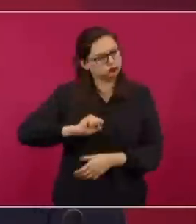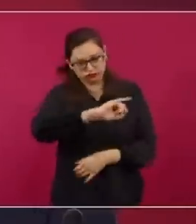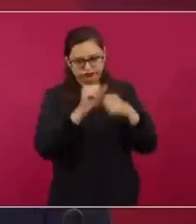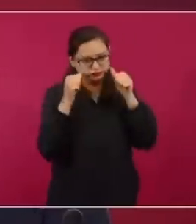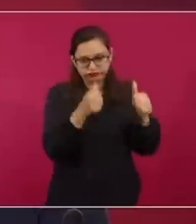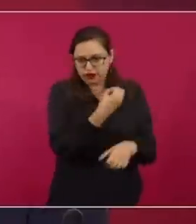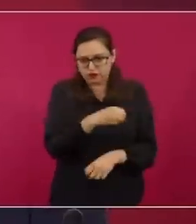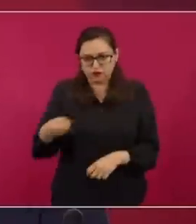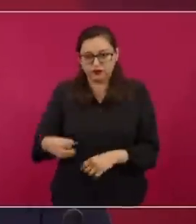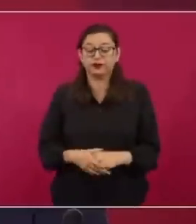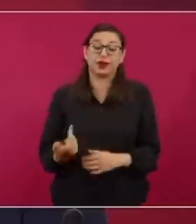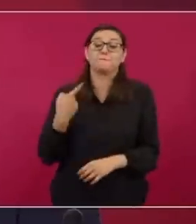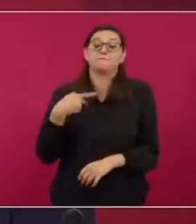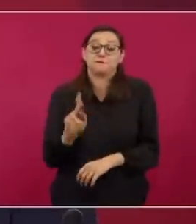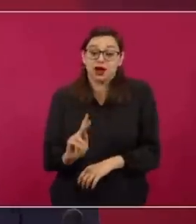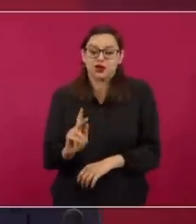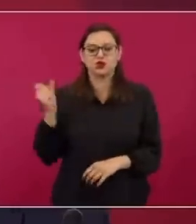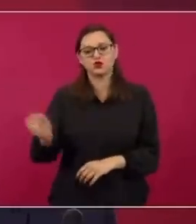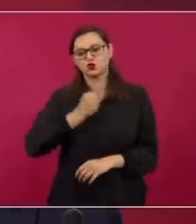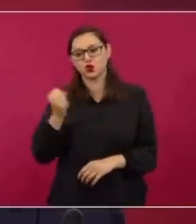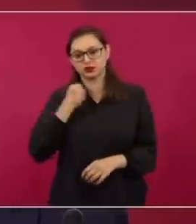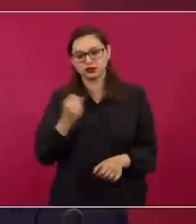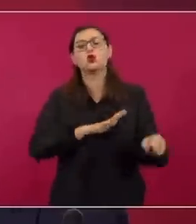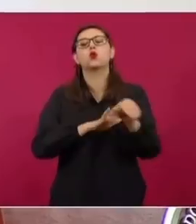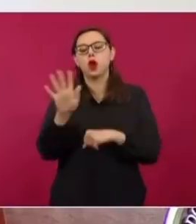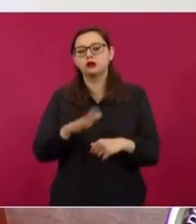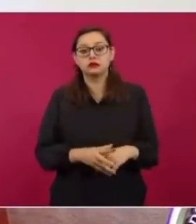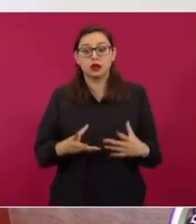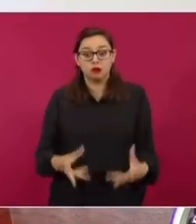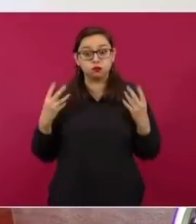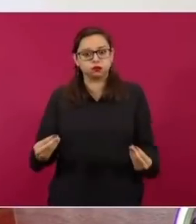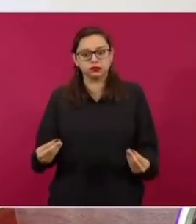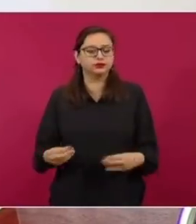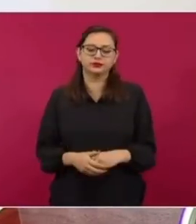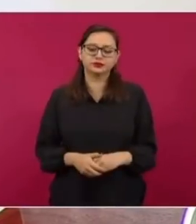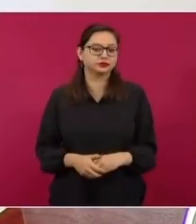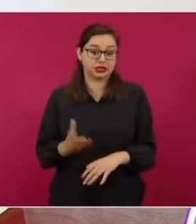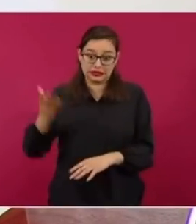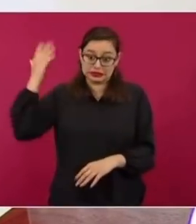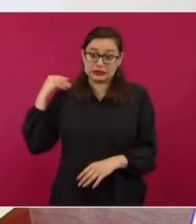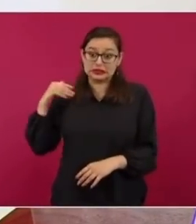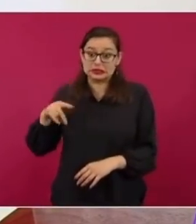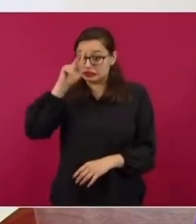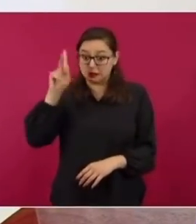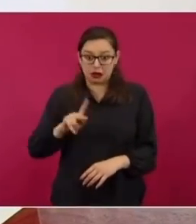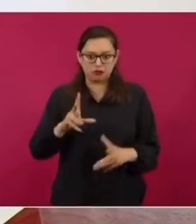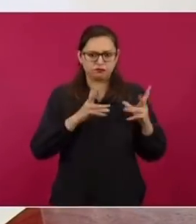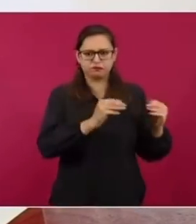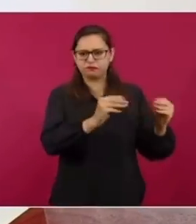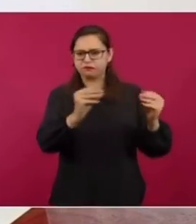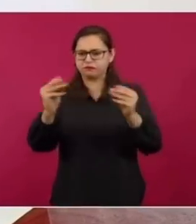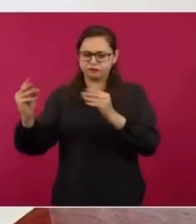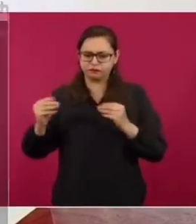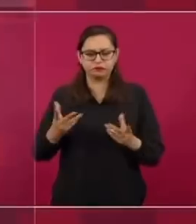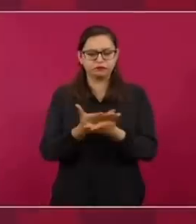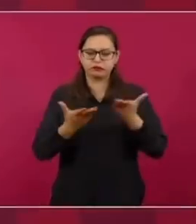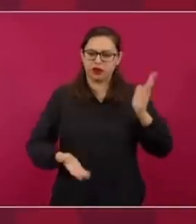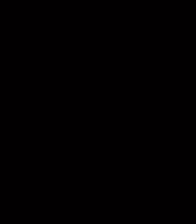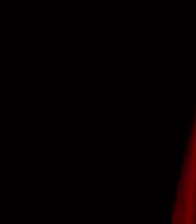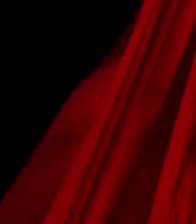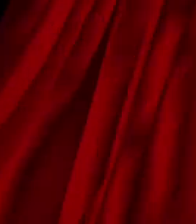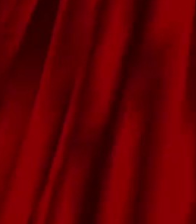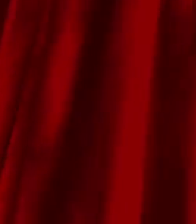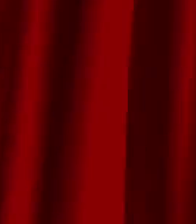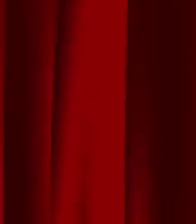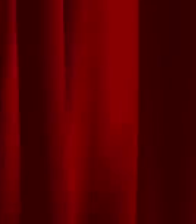que no hay afortunadamente esa situación de desplazamiento que había antes en algunas regiones del